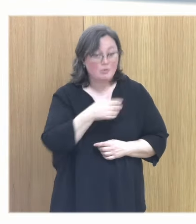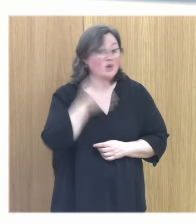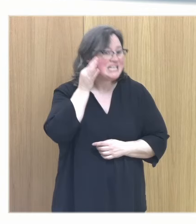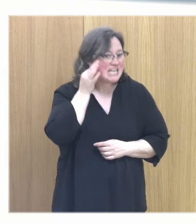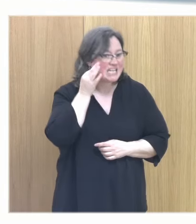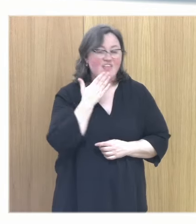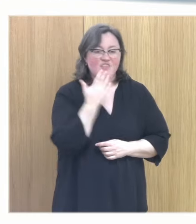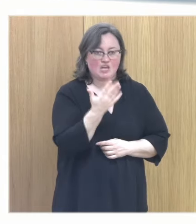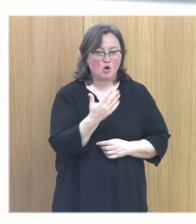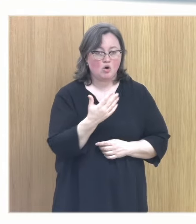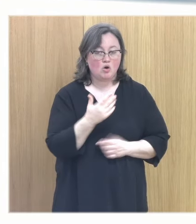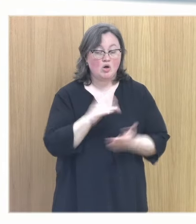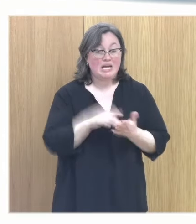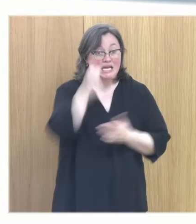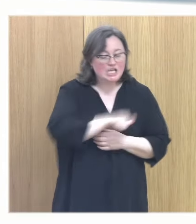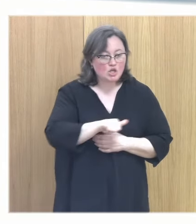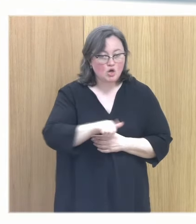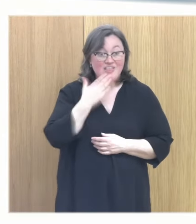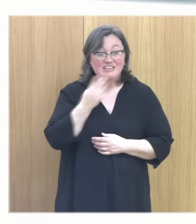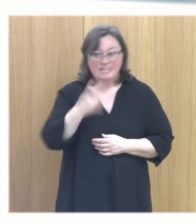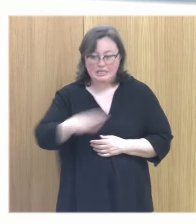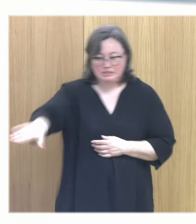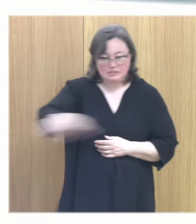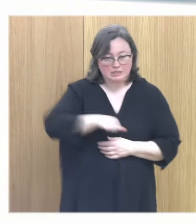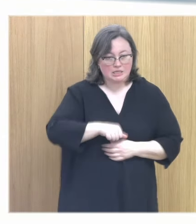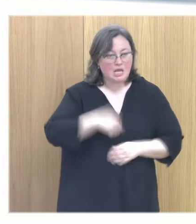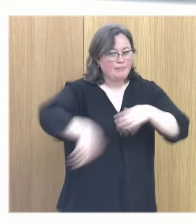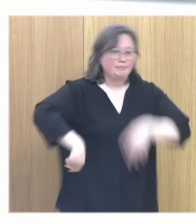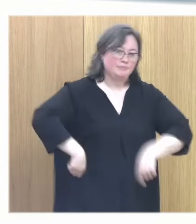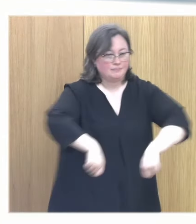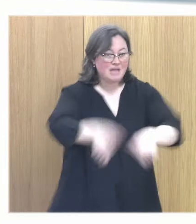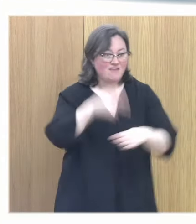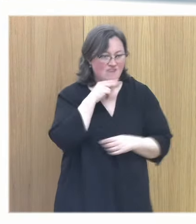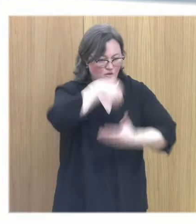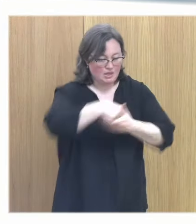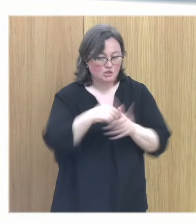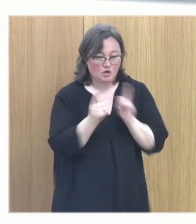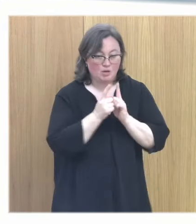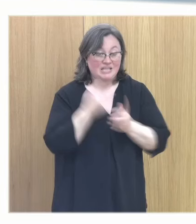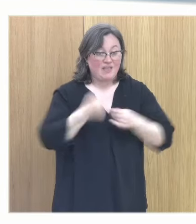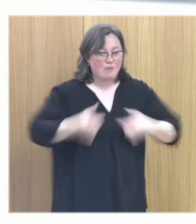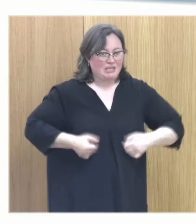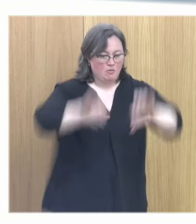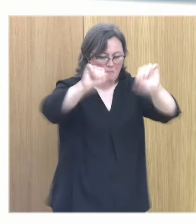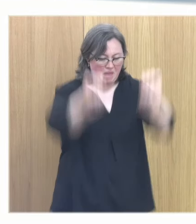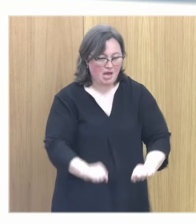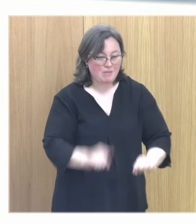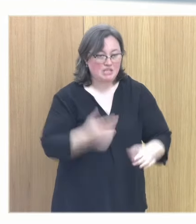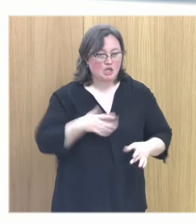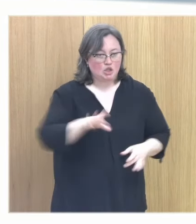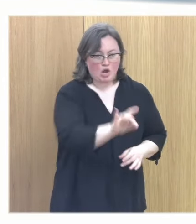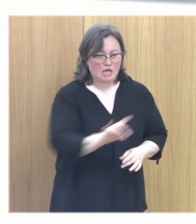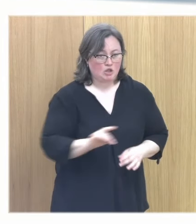niña de cinco años que cogió a un niño de tres y lo metió en el baño y le bajó los pantalones y le tocó